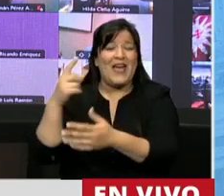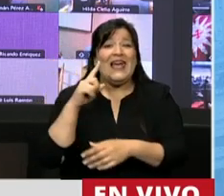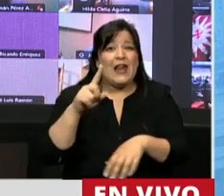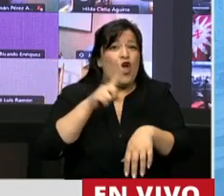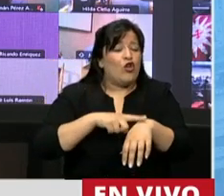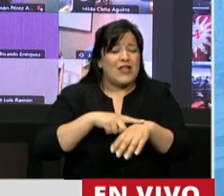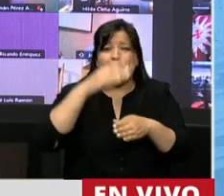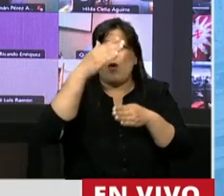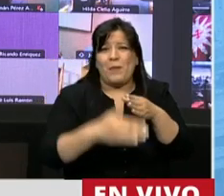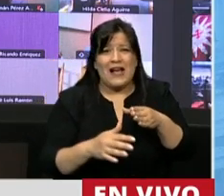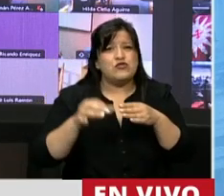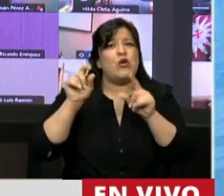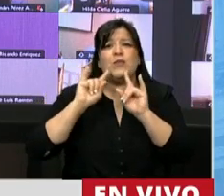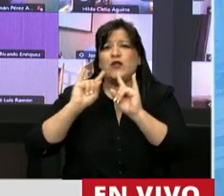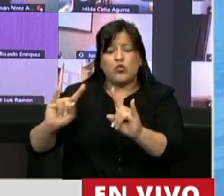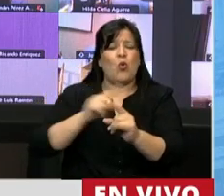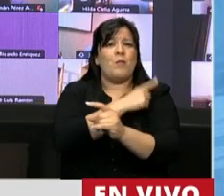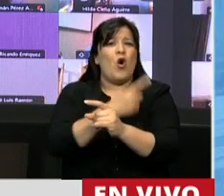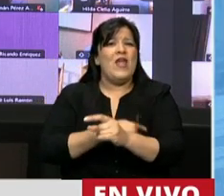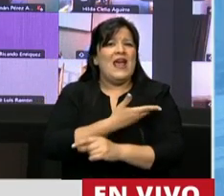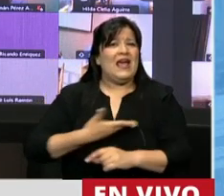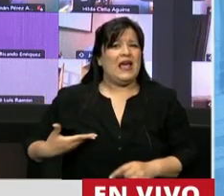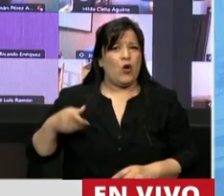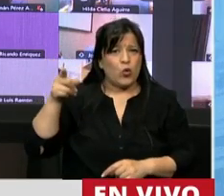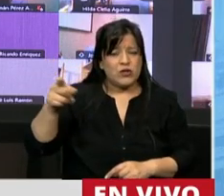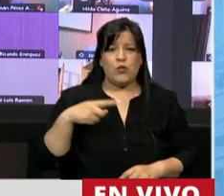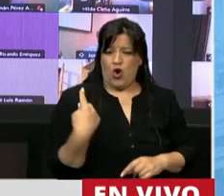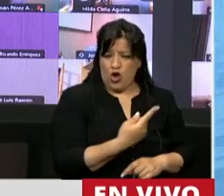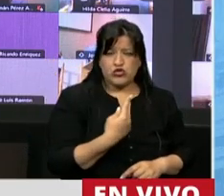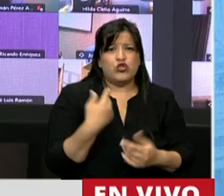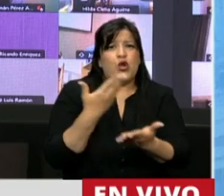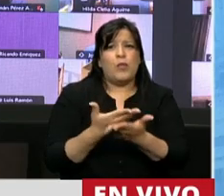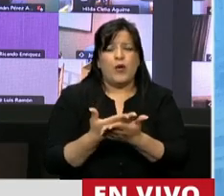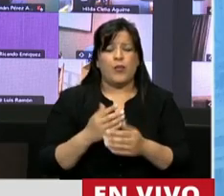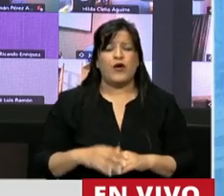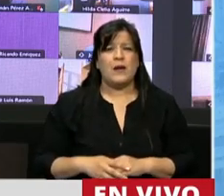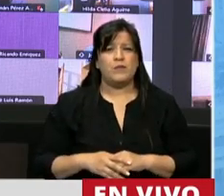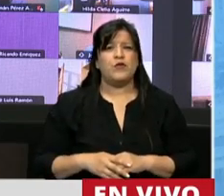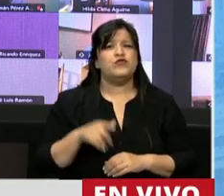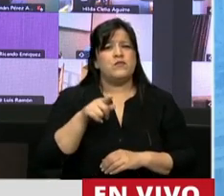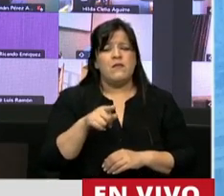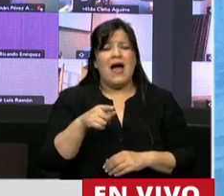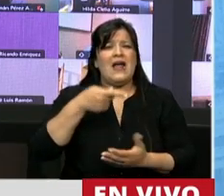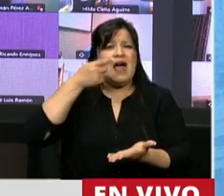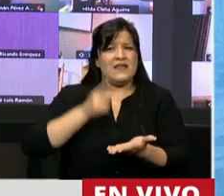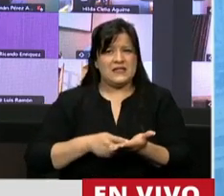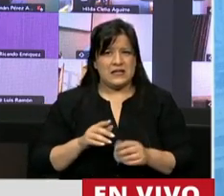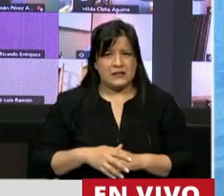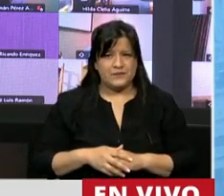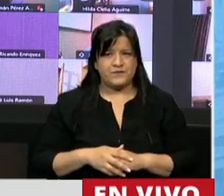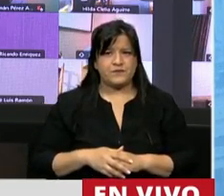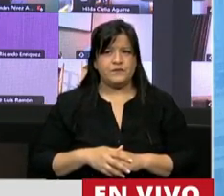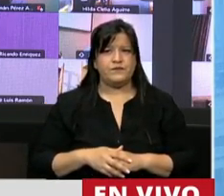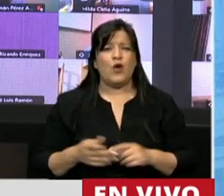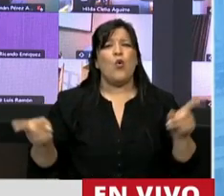plazo concreto al poder ejecutivo para que y nosotros lo proponemos en donde esto se defina mire vuelvo